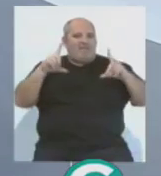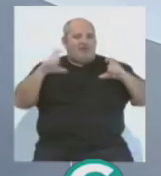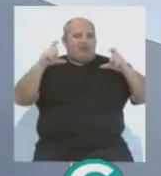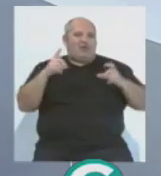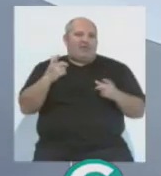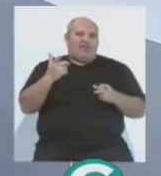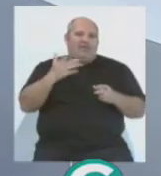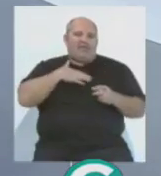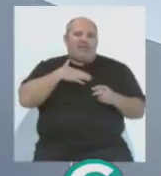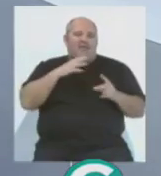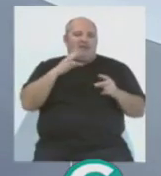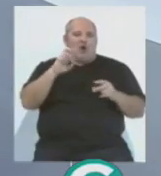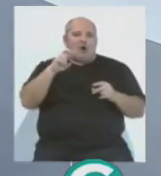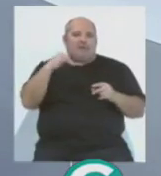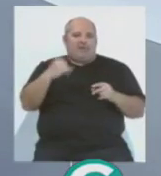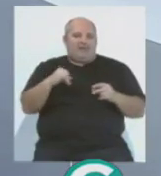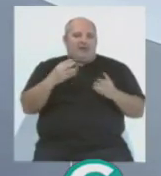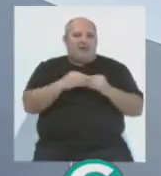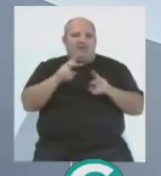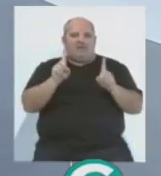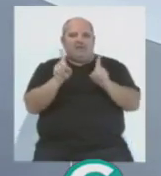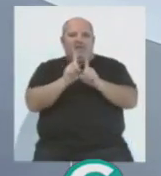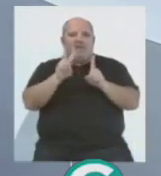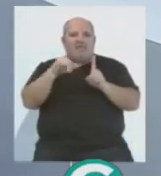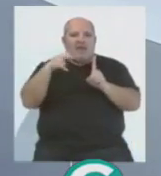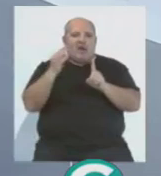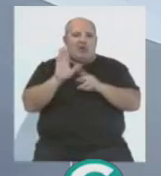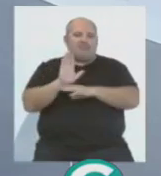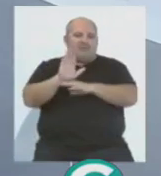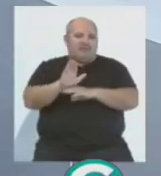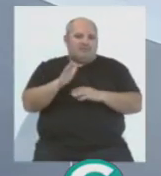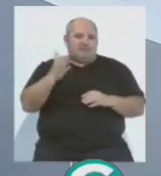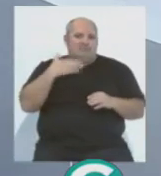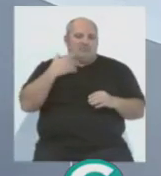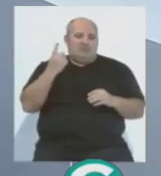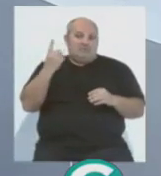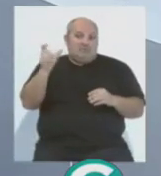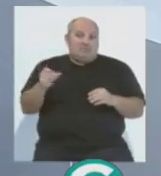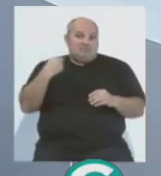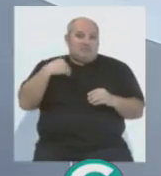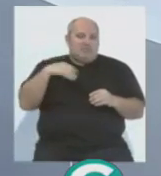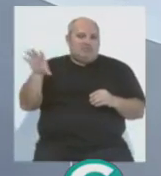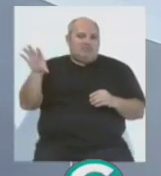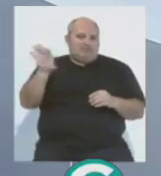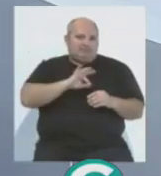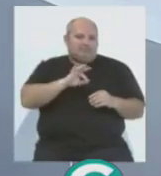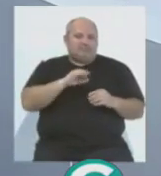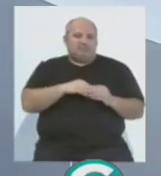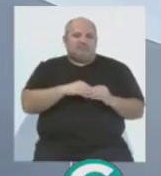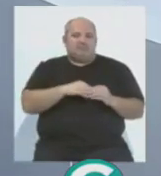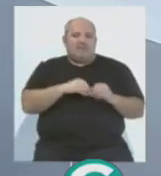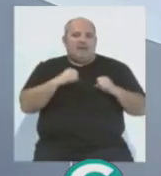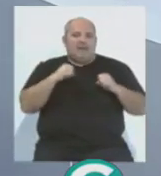Enrique Ortiz junto con Manuel Vizcaíno el día de la presentación, que fueron los artífices de la llegada de